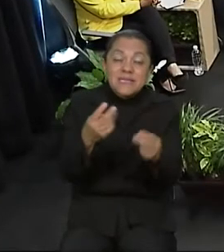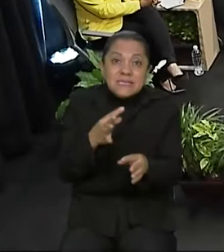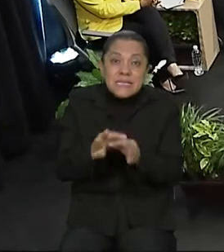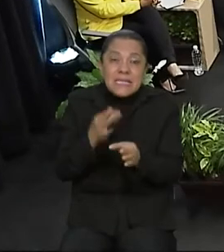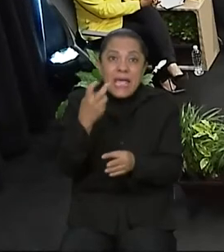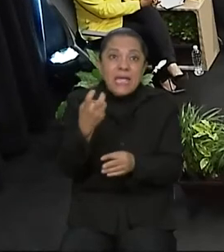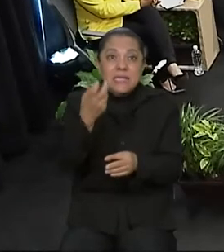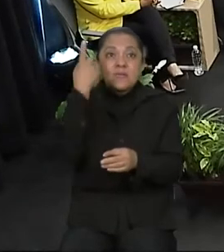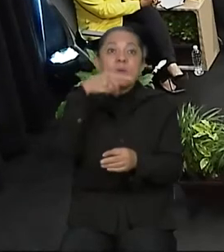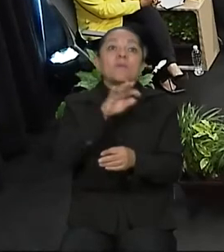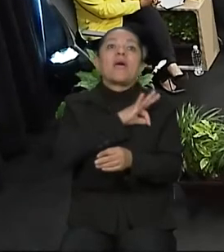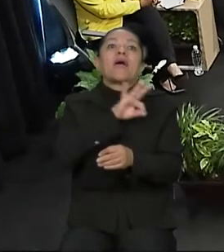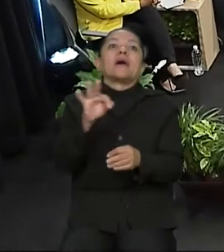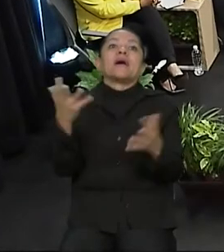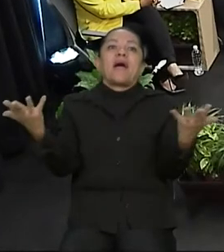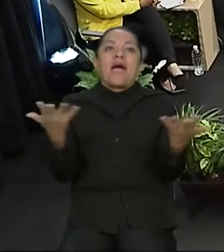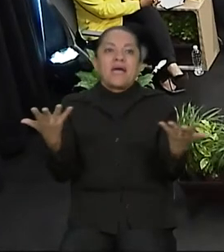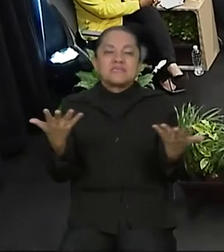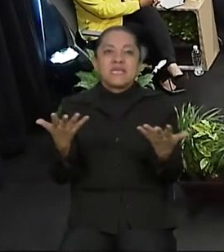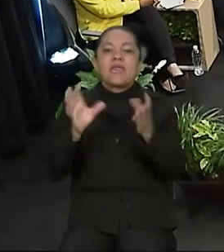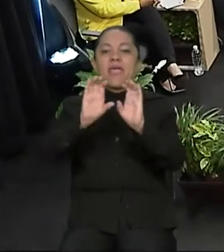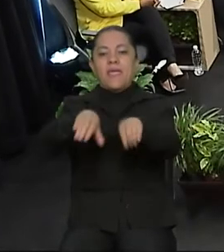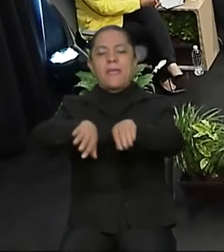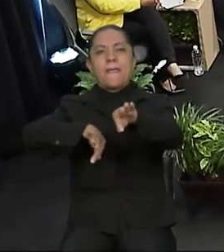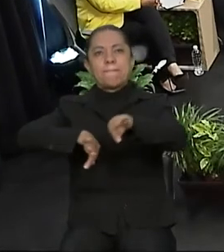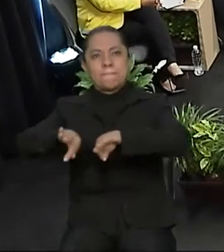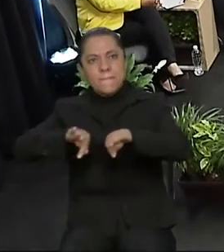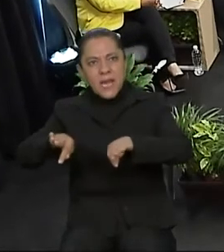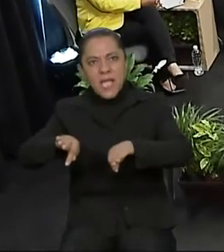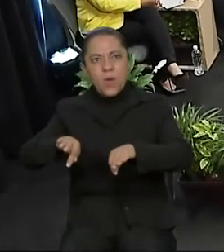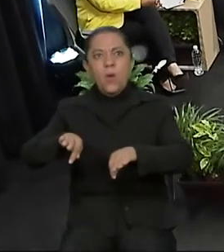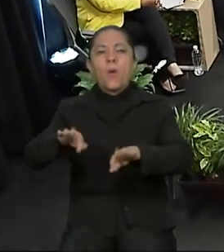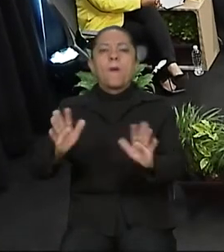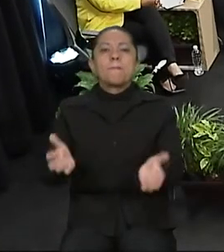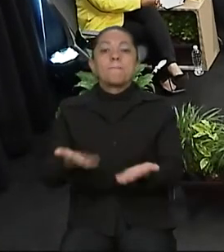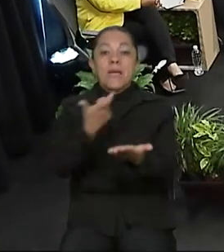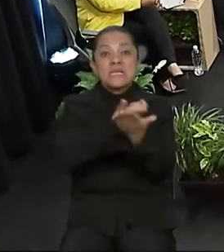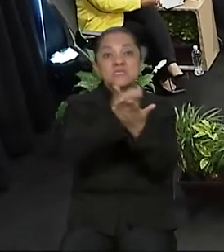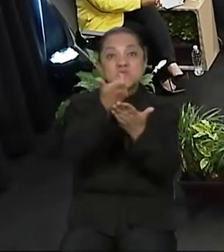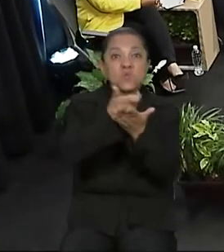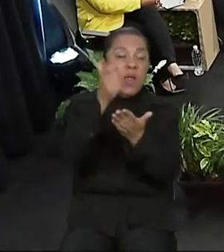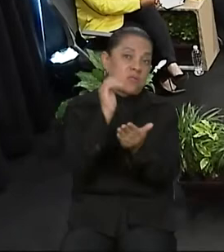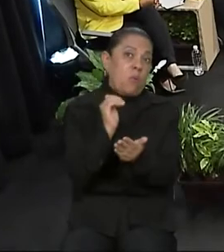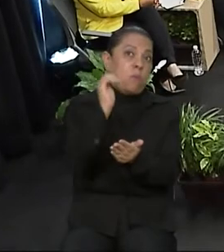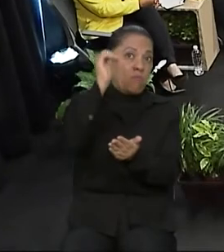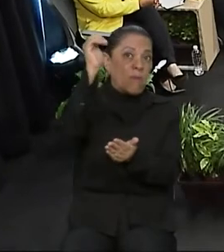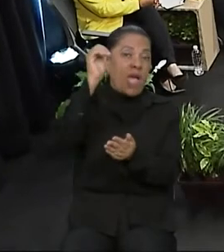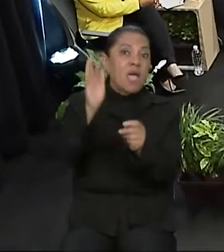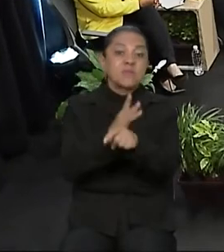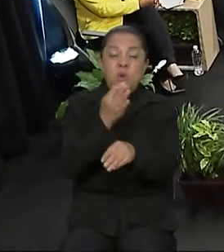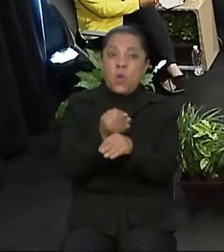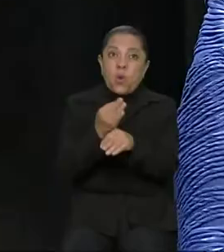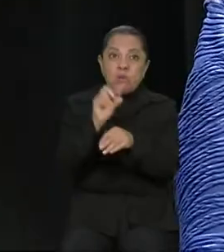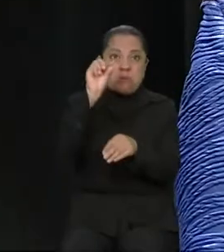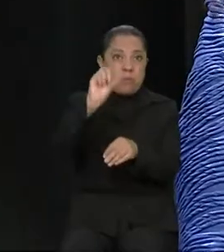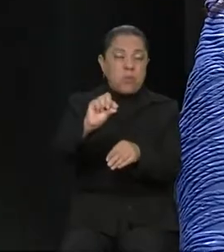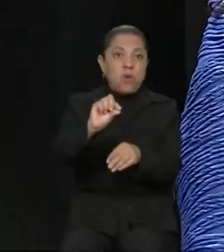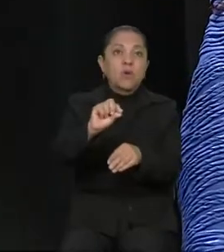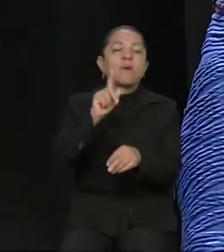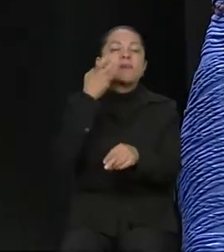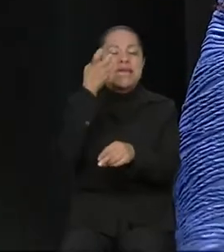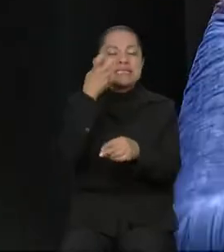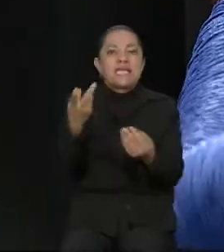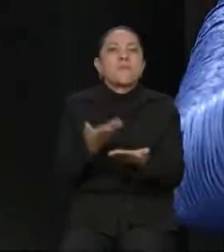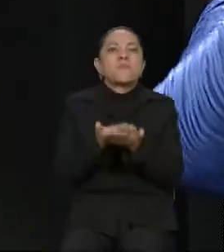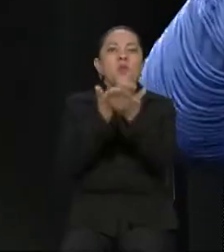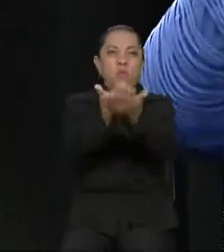generar empleos, para poder incrementar el salario mínimo, que además es una de las propuestas que tenemos como partido a nivel